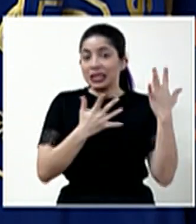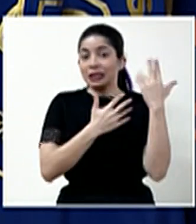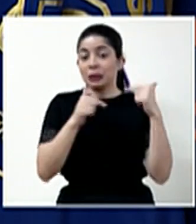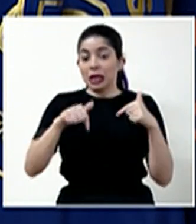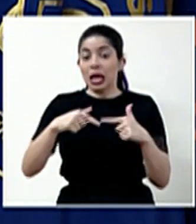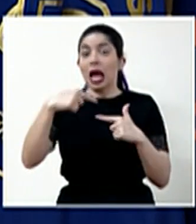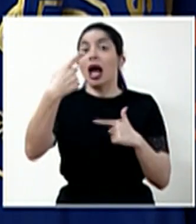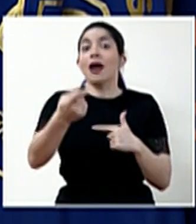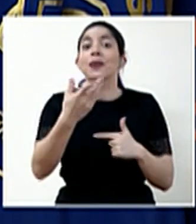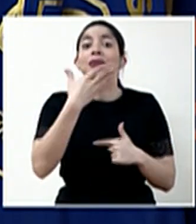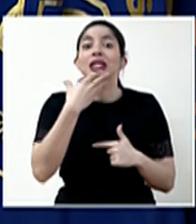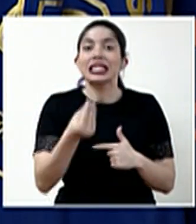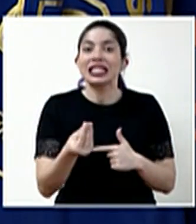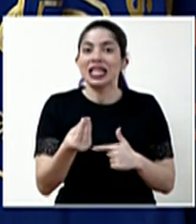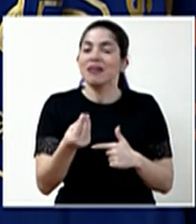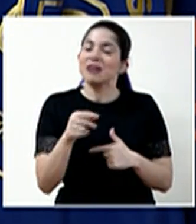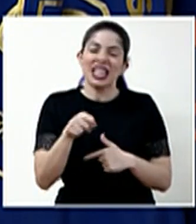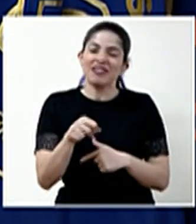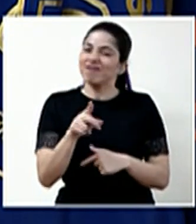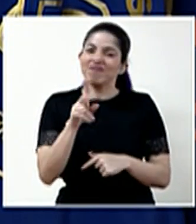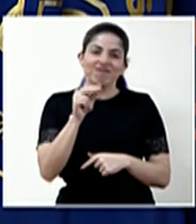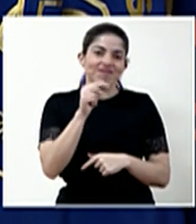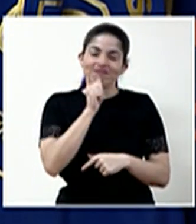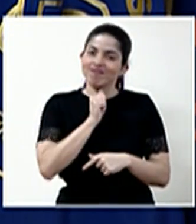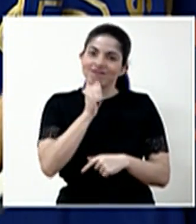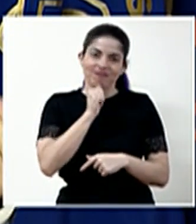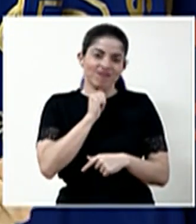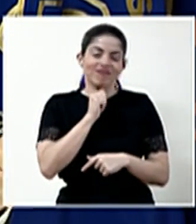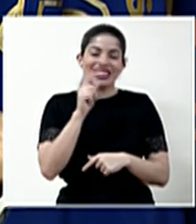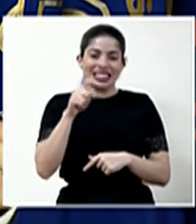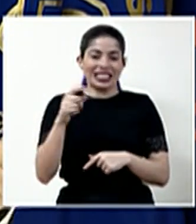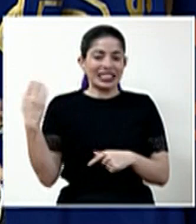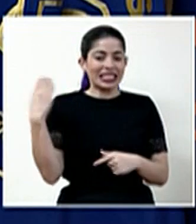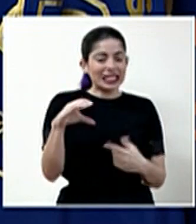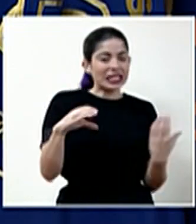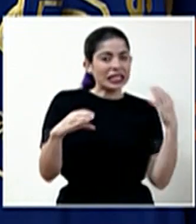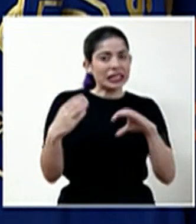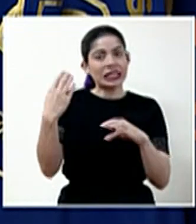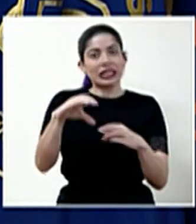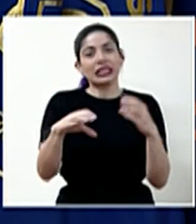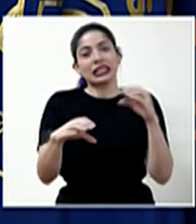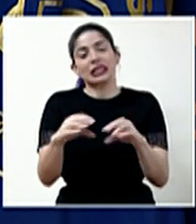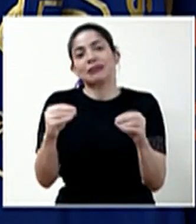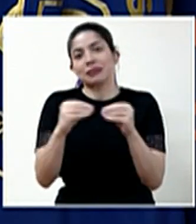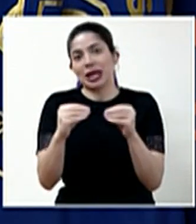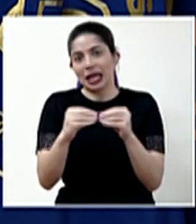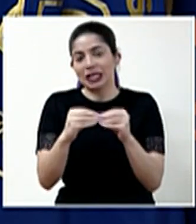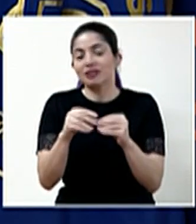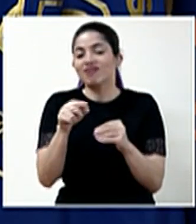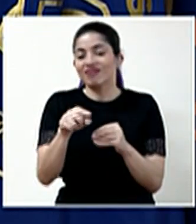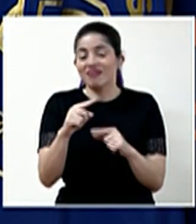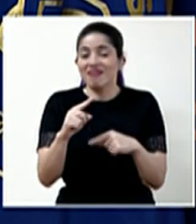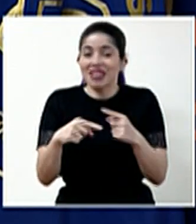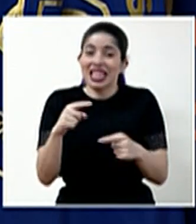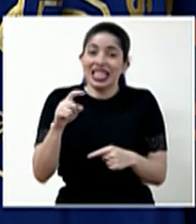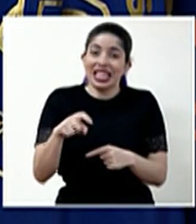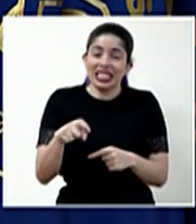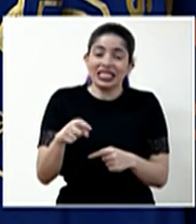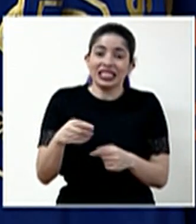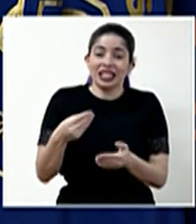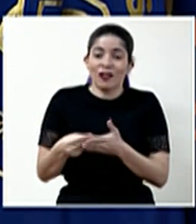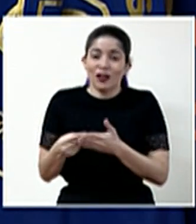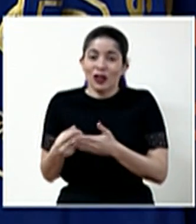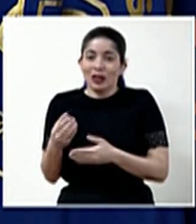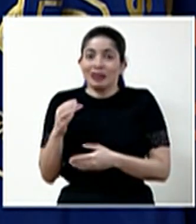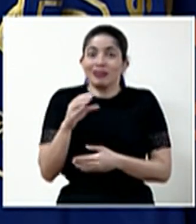a diciembre no va aguantar ese fondo. Vamos a tener que fortalecerlo aún más y eso requerirá de inyecciones